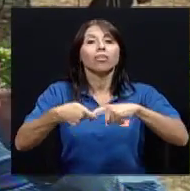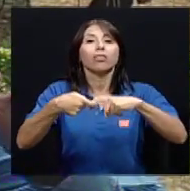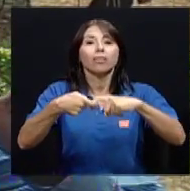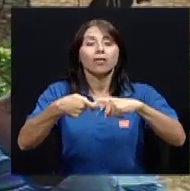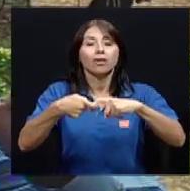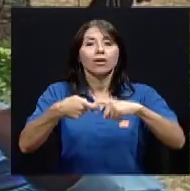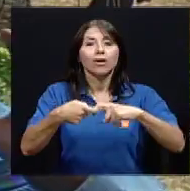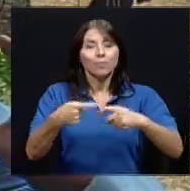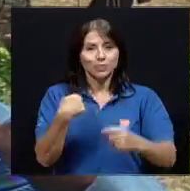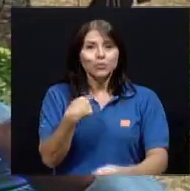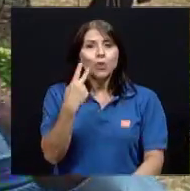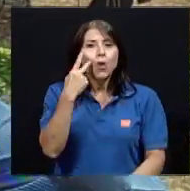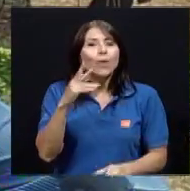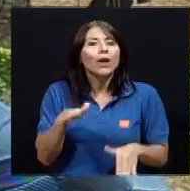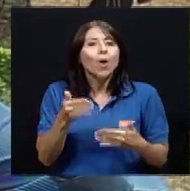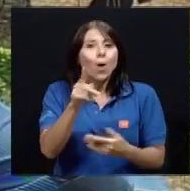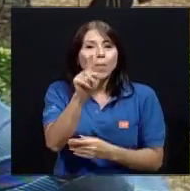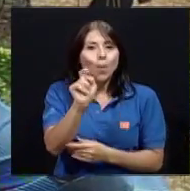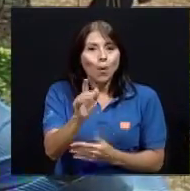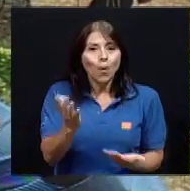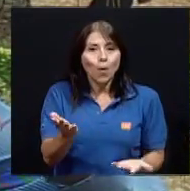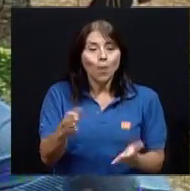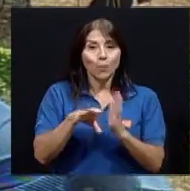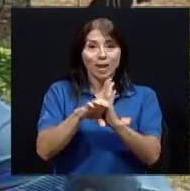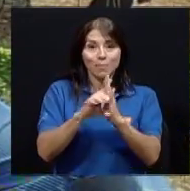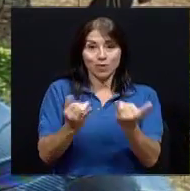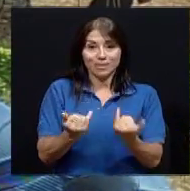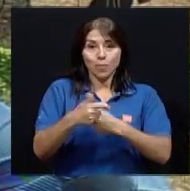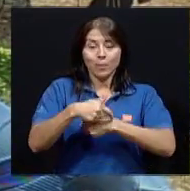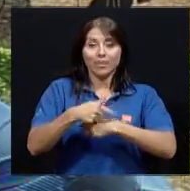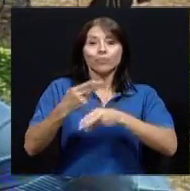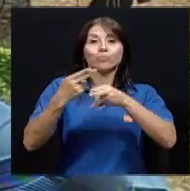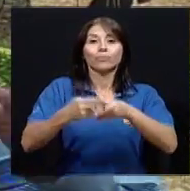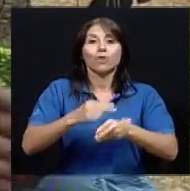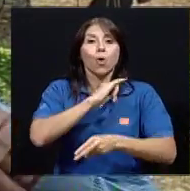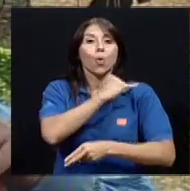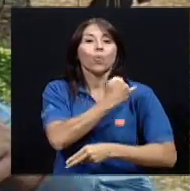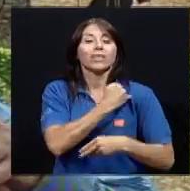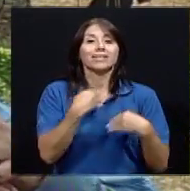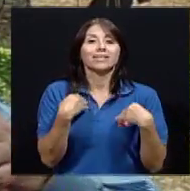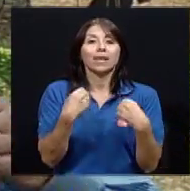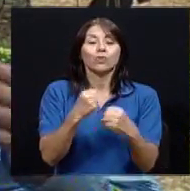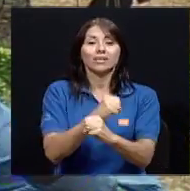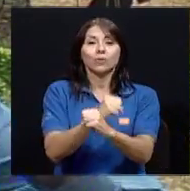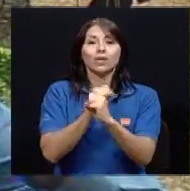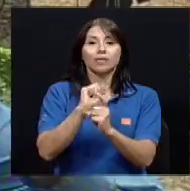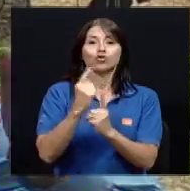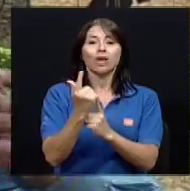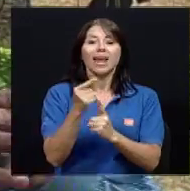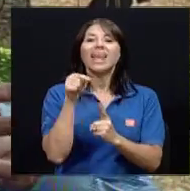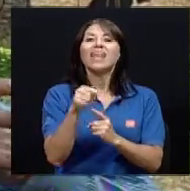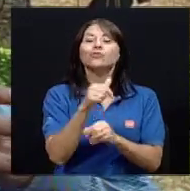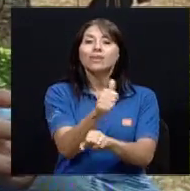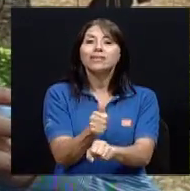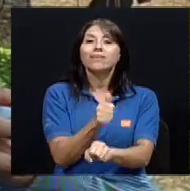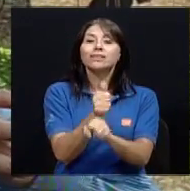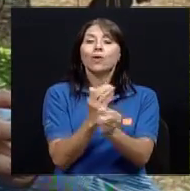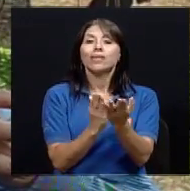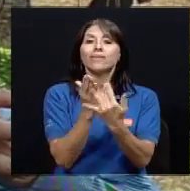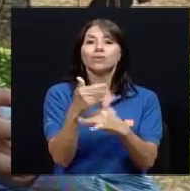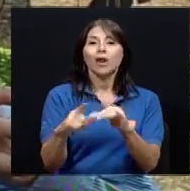ve uno? Bueno, por ejemplo, en este momento existen las juntas de salud y seguridad social, que son ley de la República,